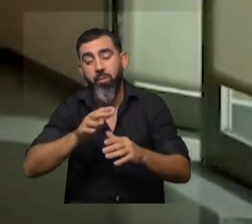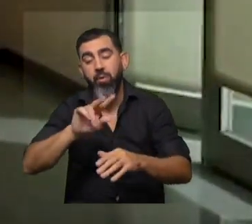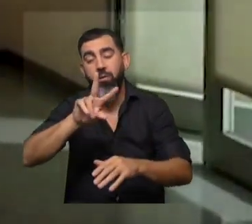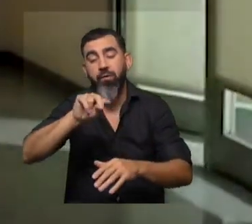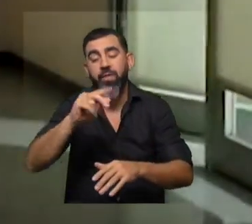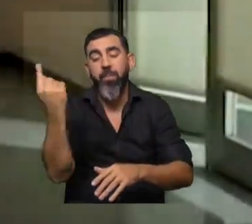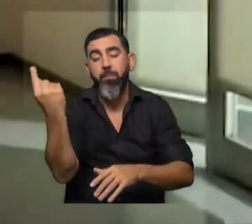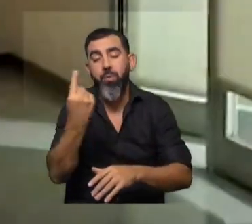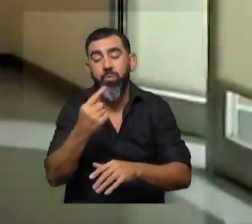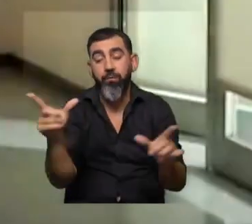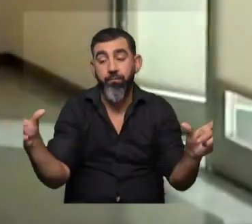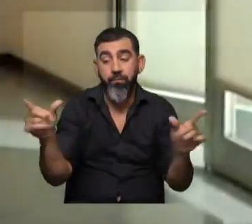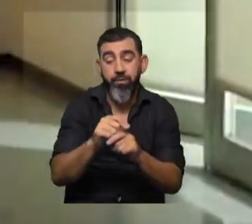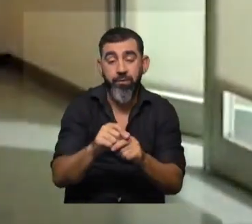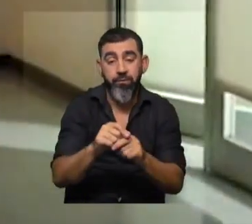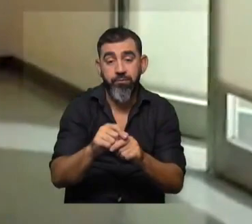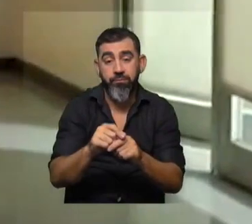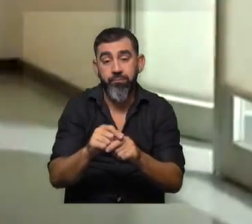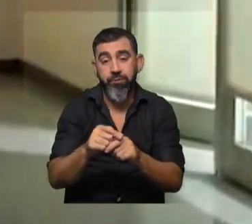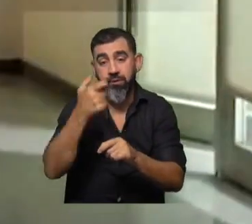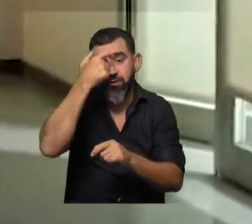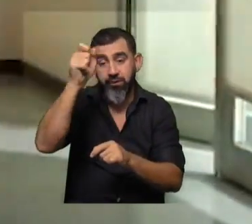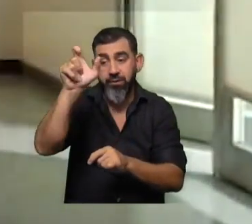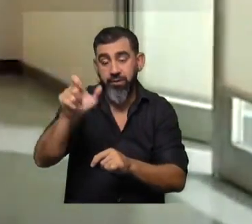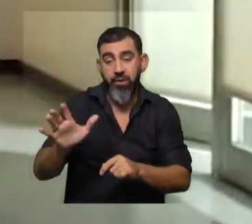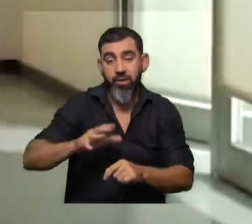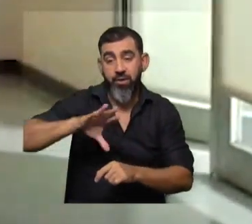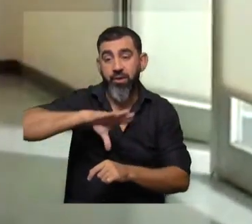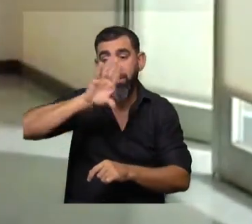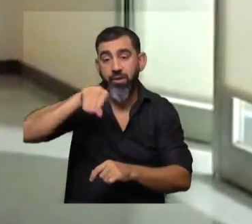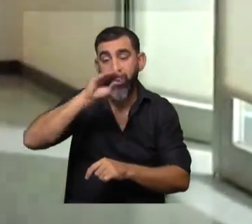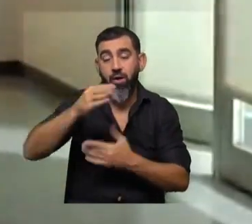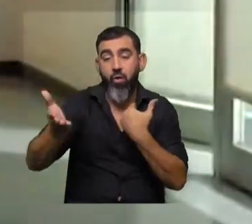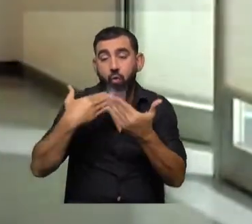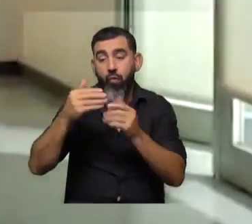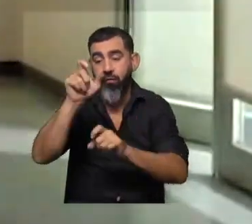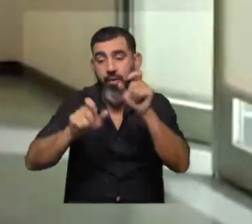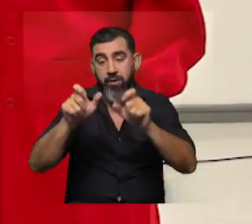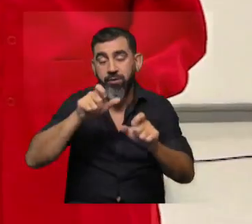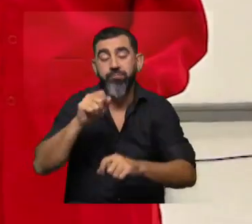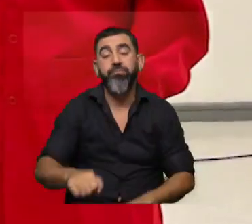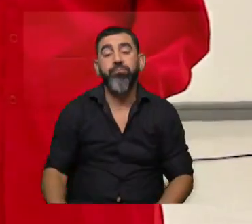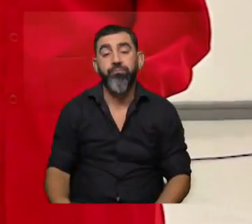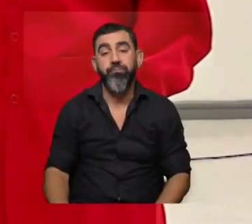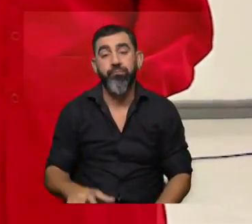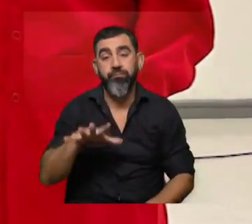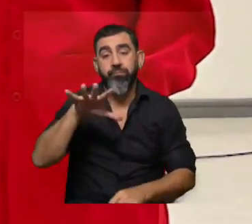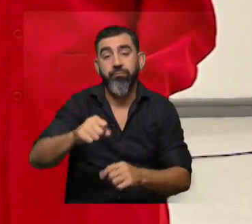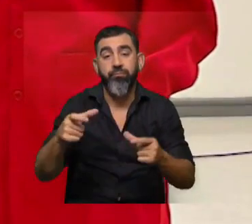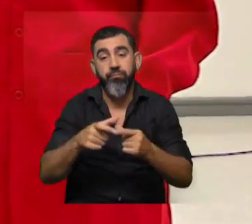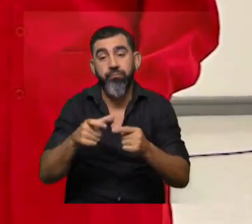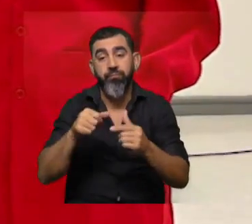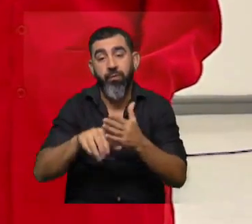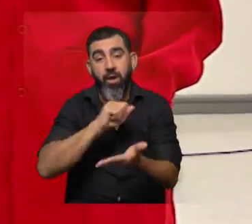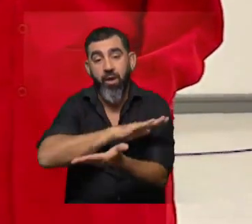20 minutos y al terminar, las científicas titiriteras conversarán con el público. La reserva de entradas sin